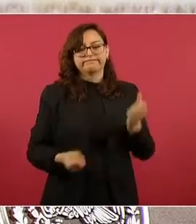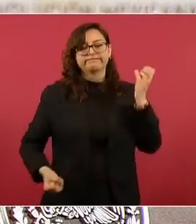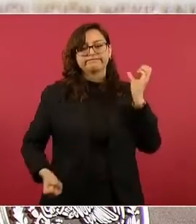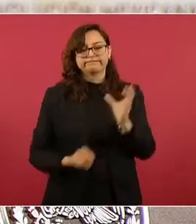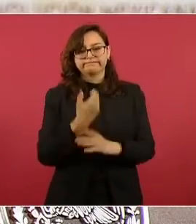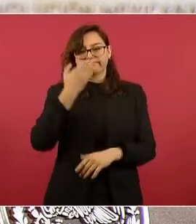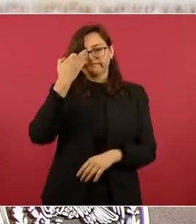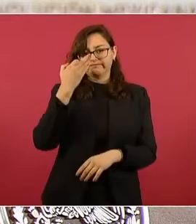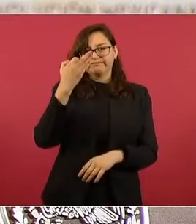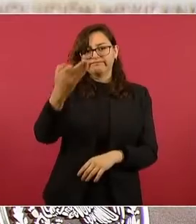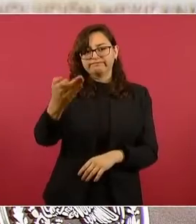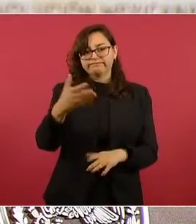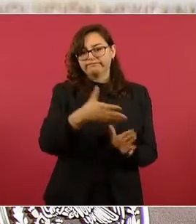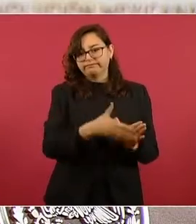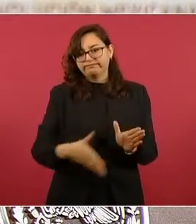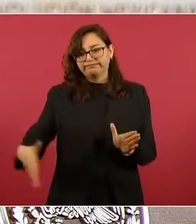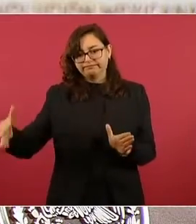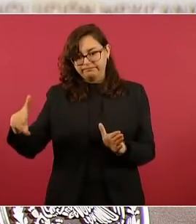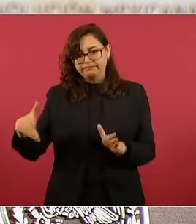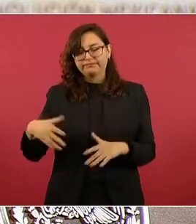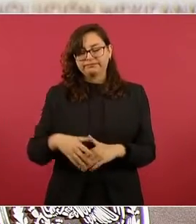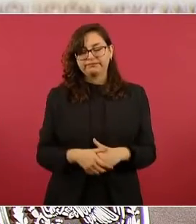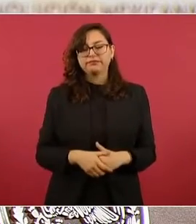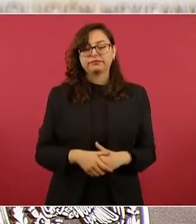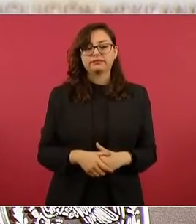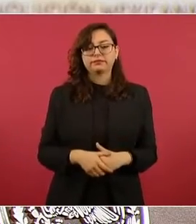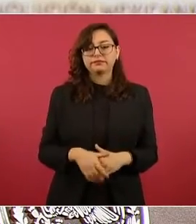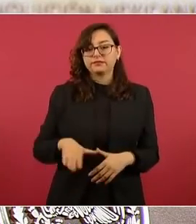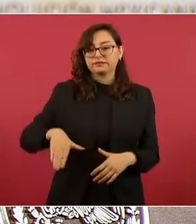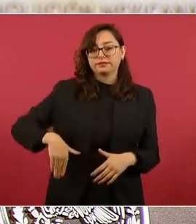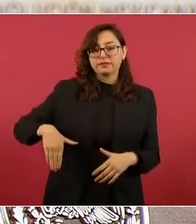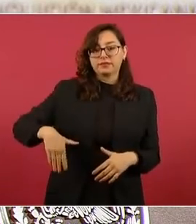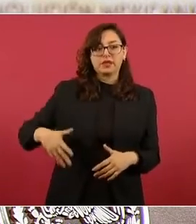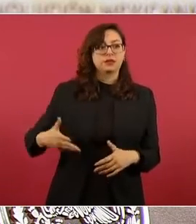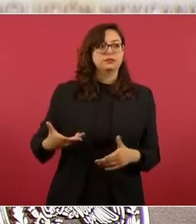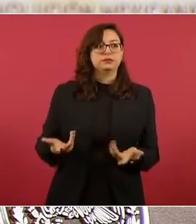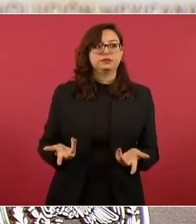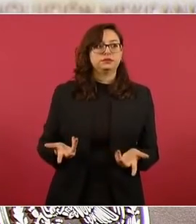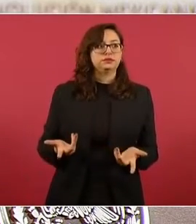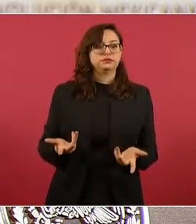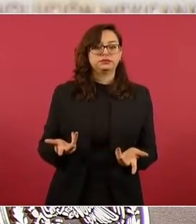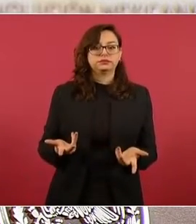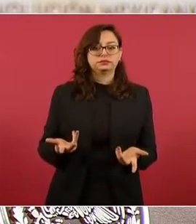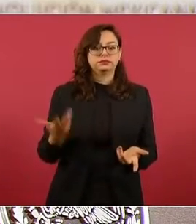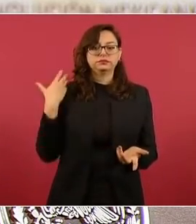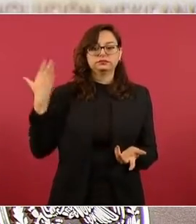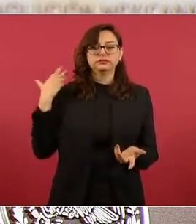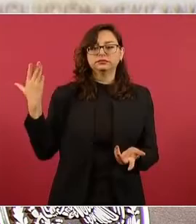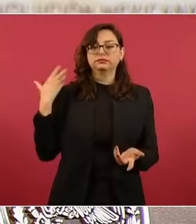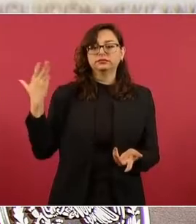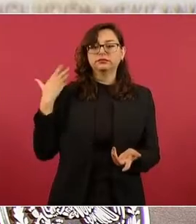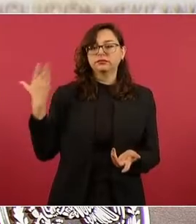Hace relativamente poco hubieron